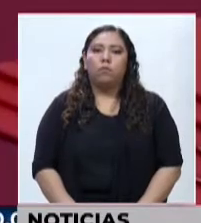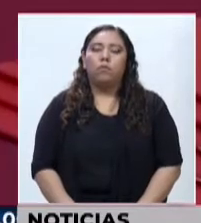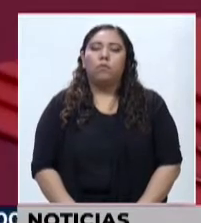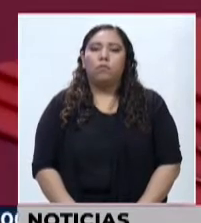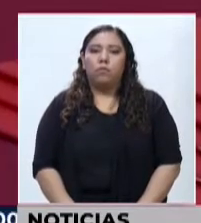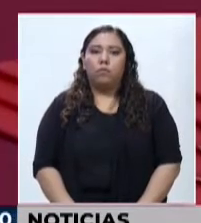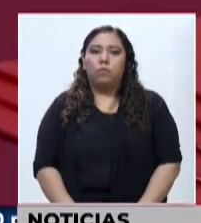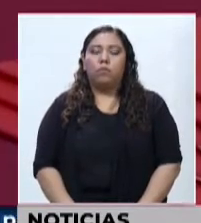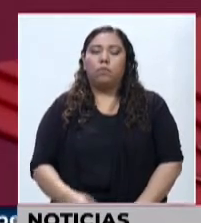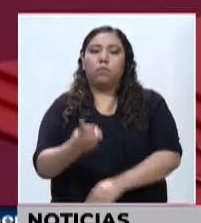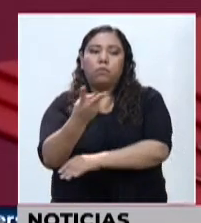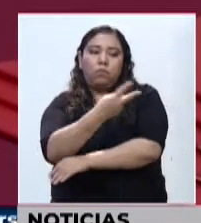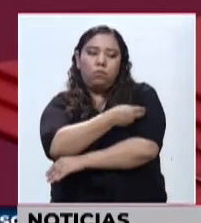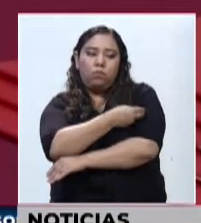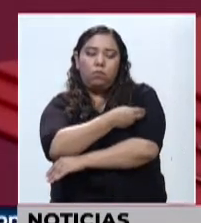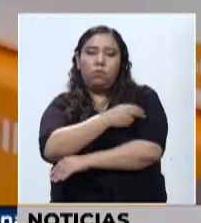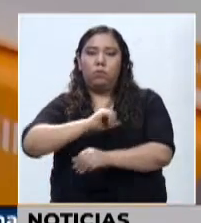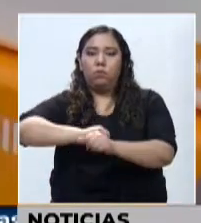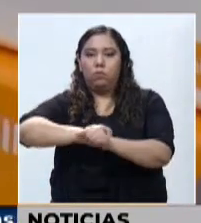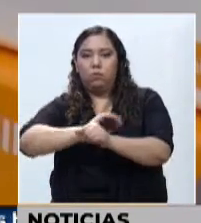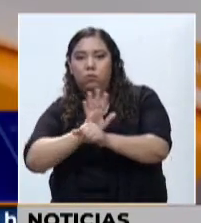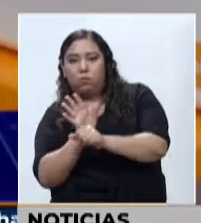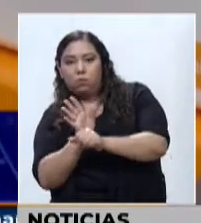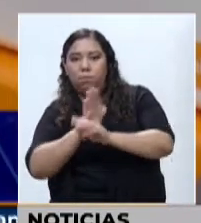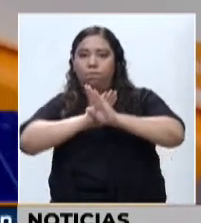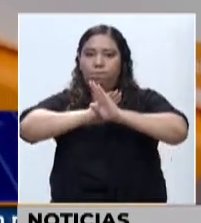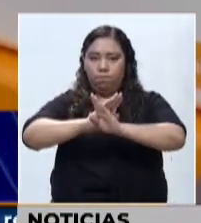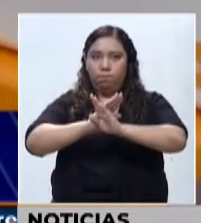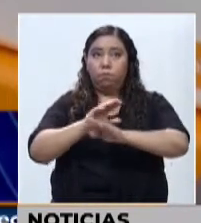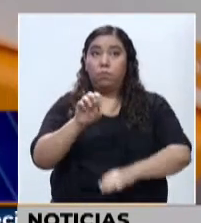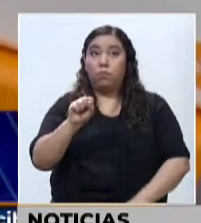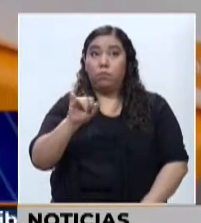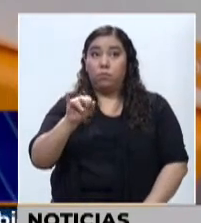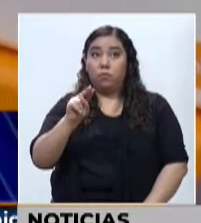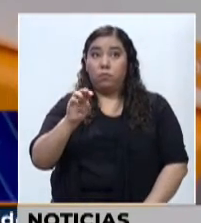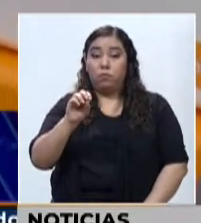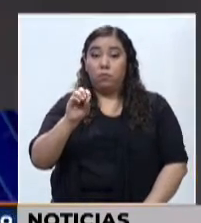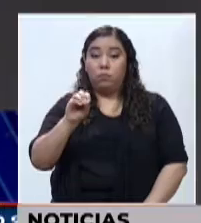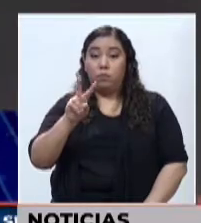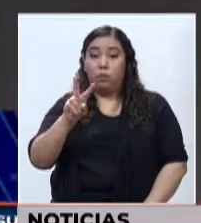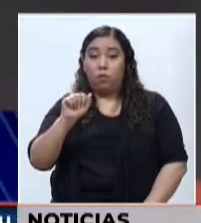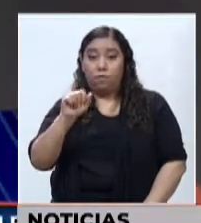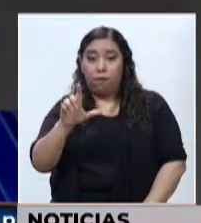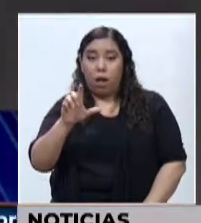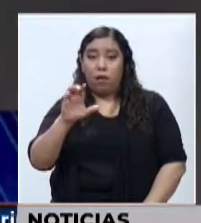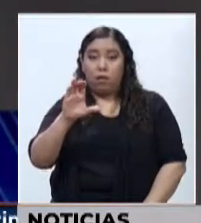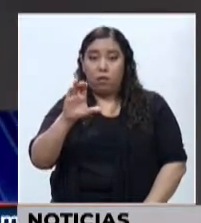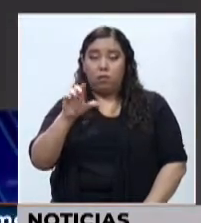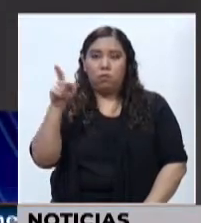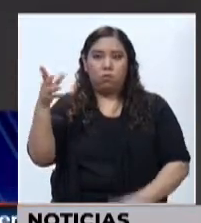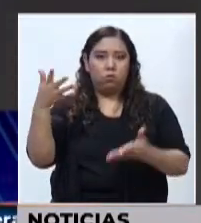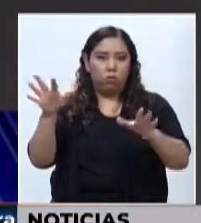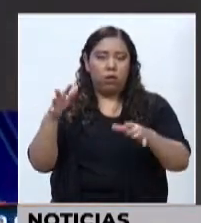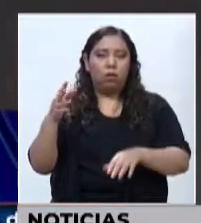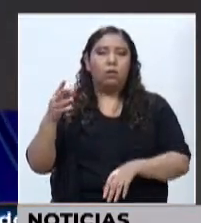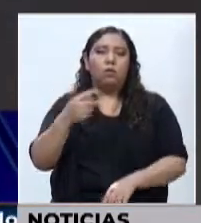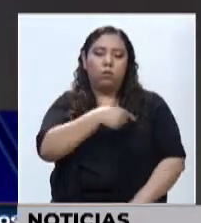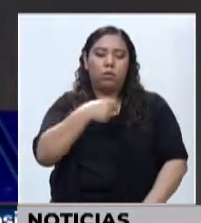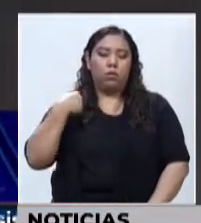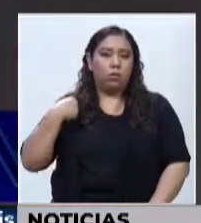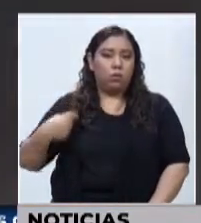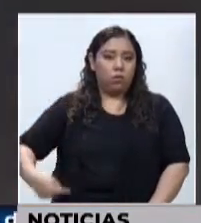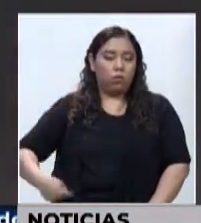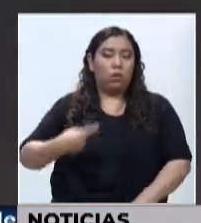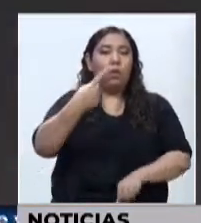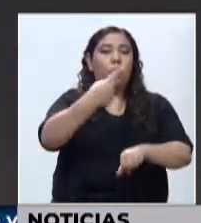La vacuna anticovid de Sinovac ha sido aprobada por la Organización Mundial de la Salud. Es la segunda de fabricación china que obtiene esta